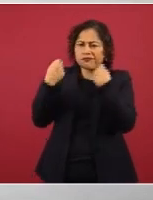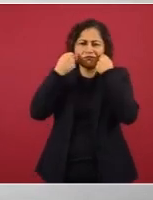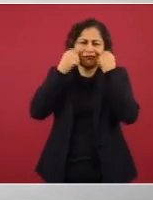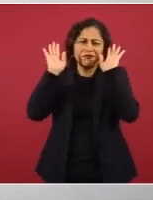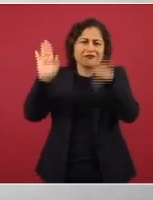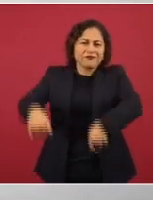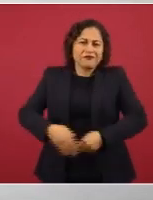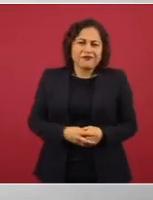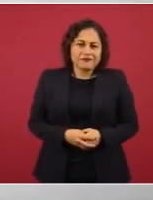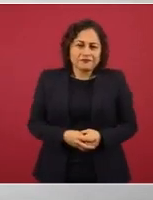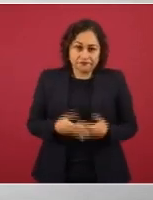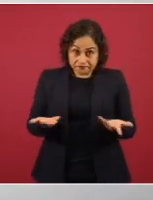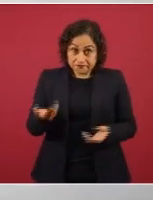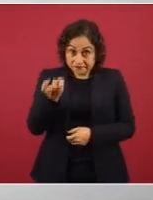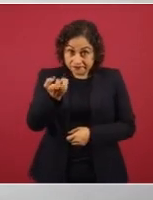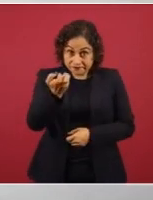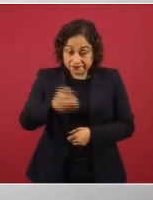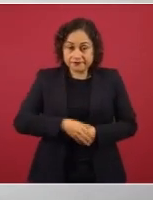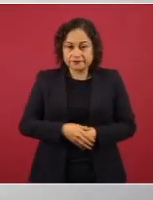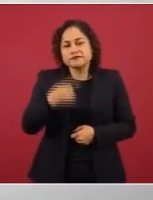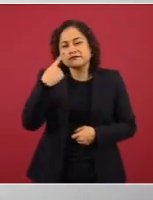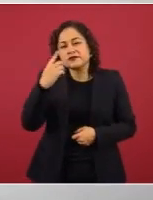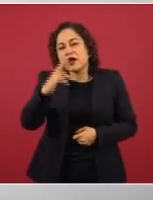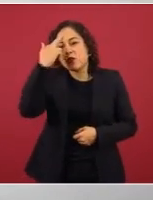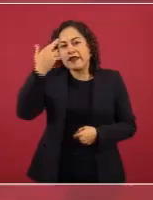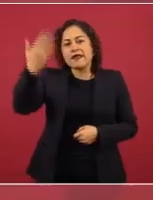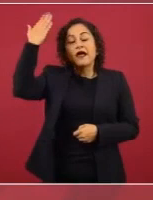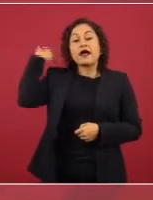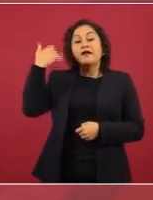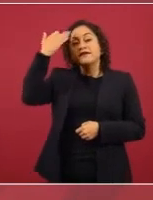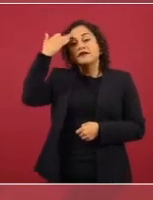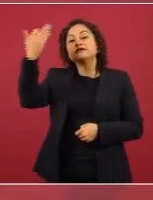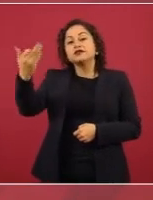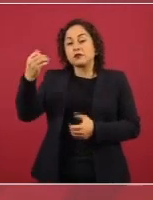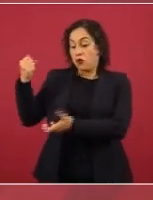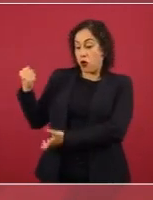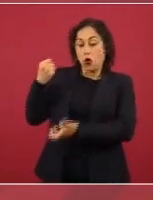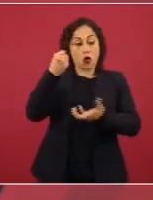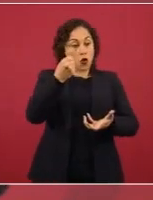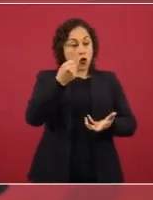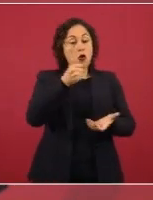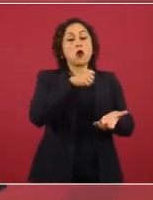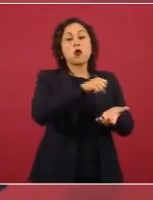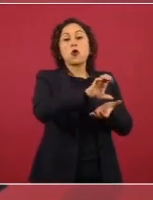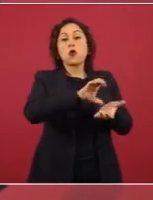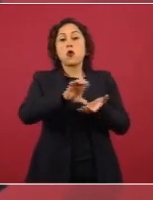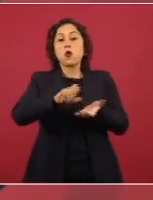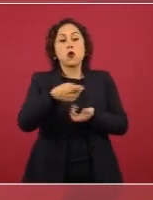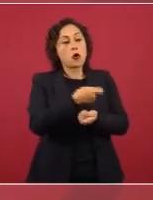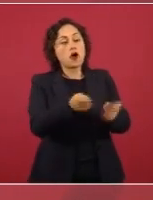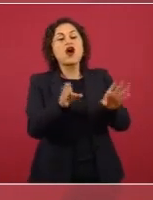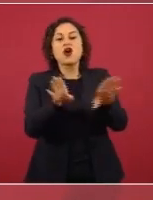Antes cómo se repartía el presupuesto, eran partidas de moches,